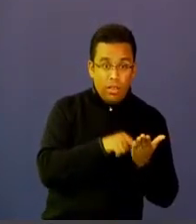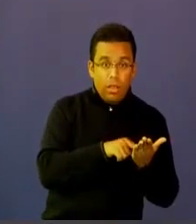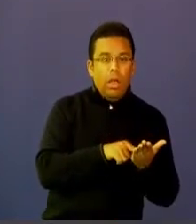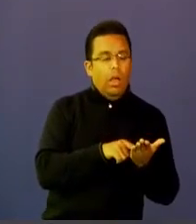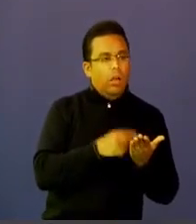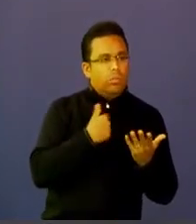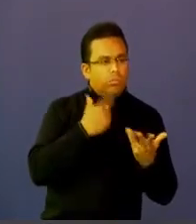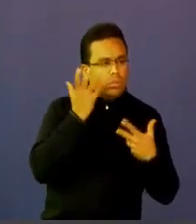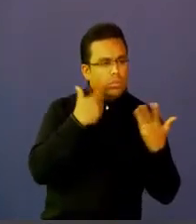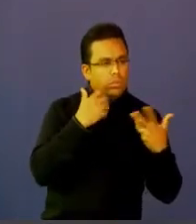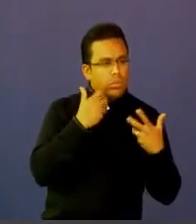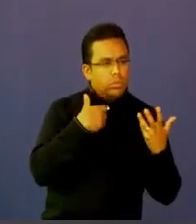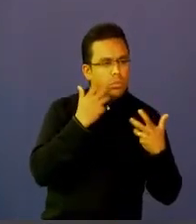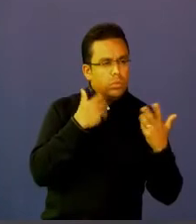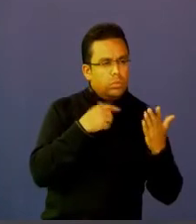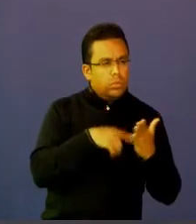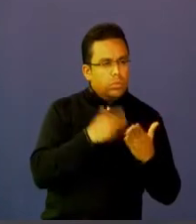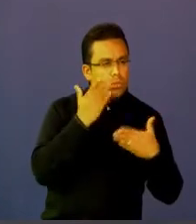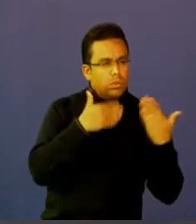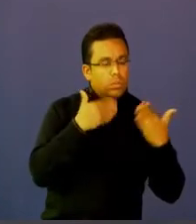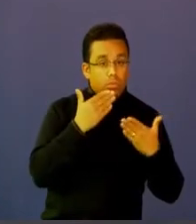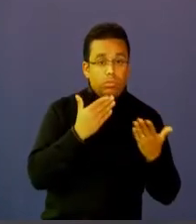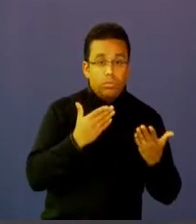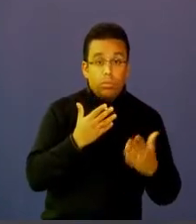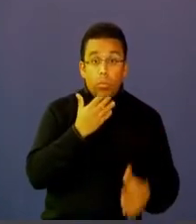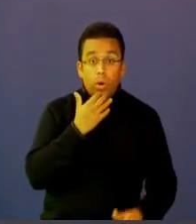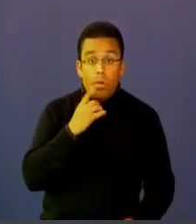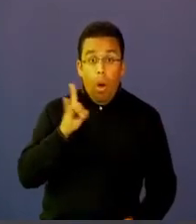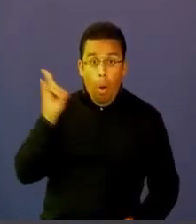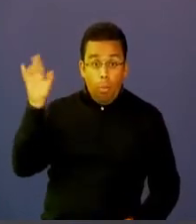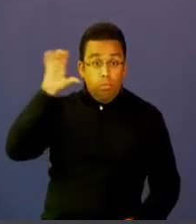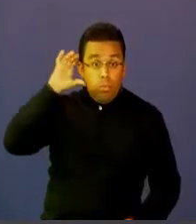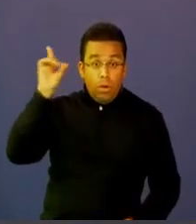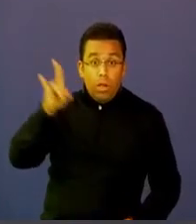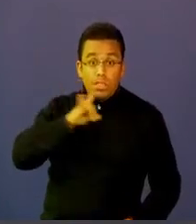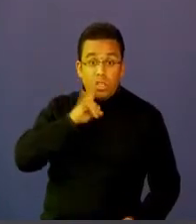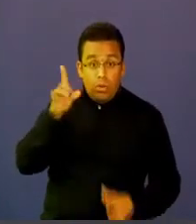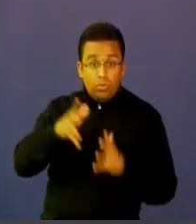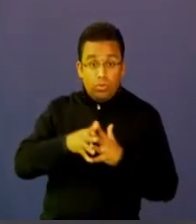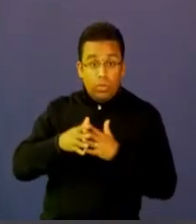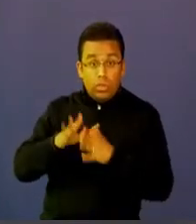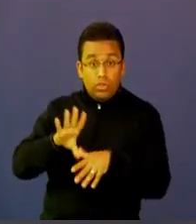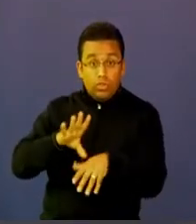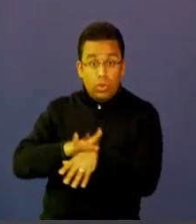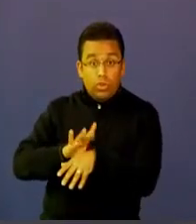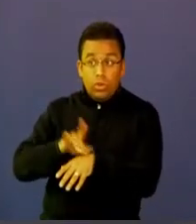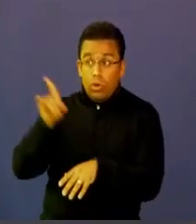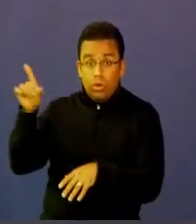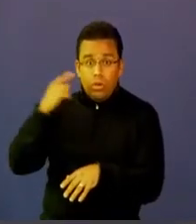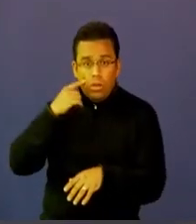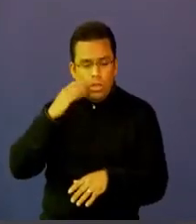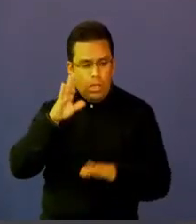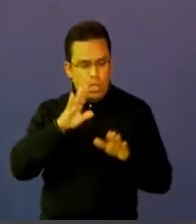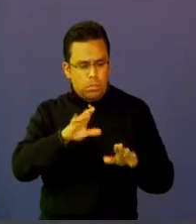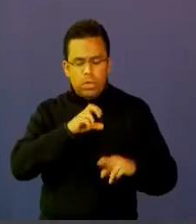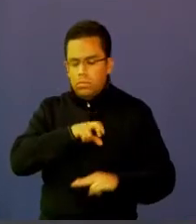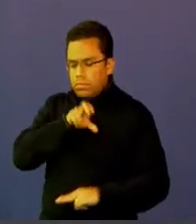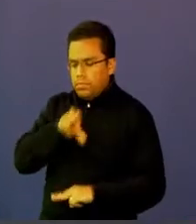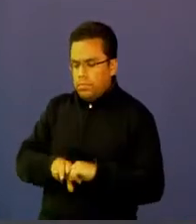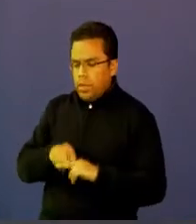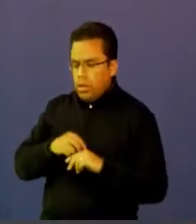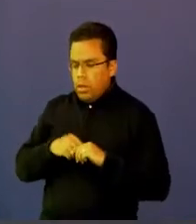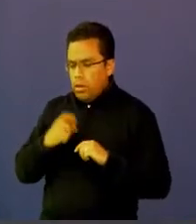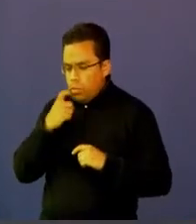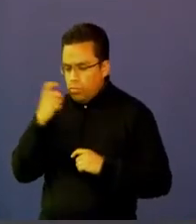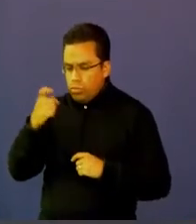permanente y en línea hoy en día médicos en los Estados Unidos pueden encontrar el mejor tratamiento gracias a aplicaciones y